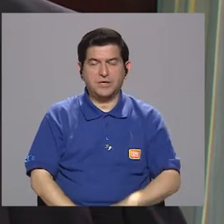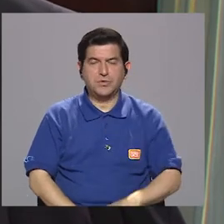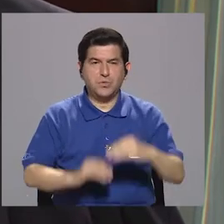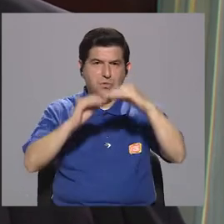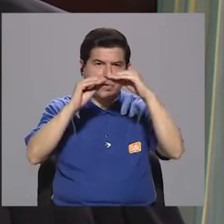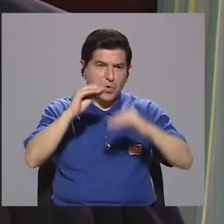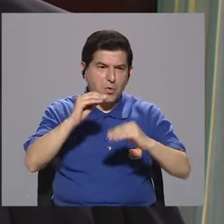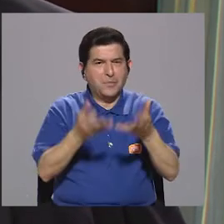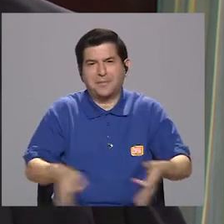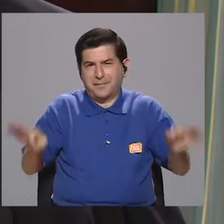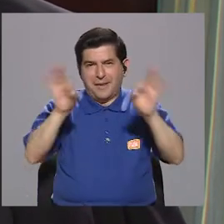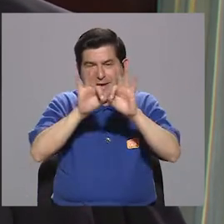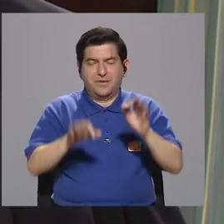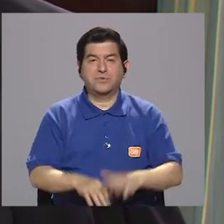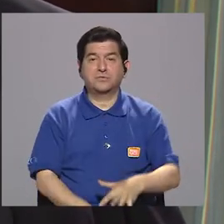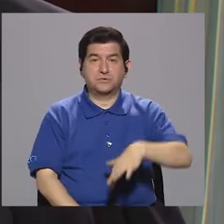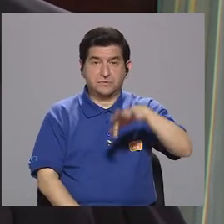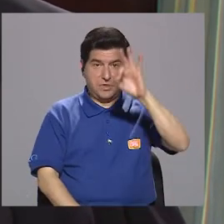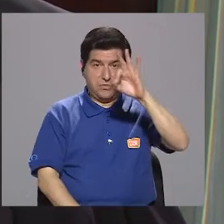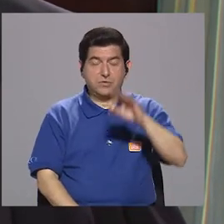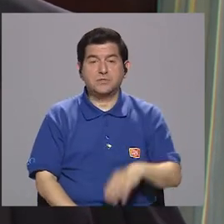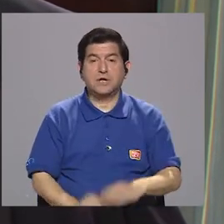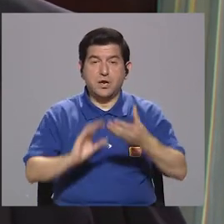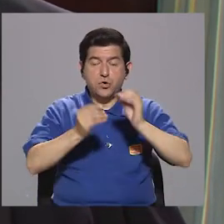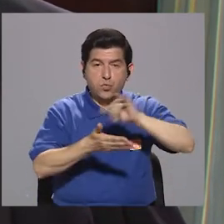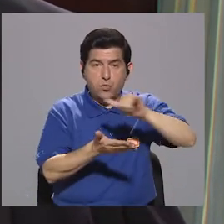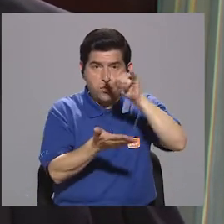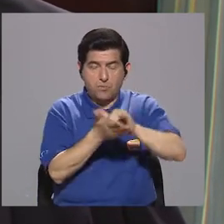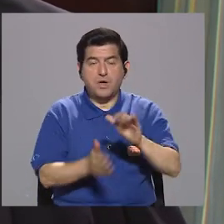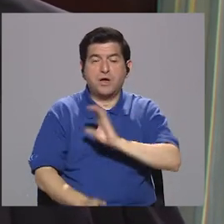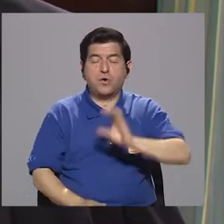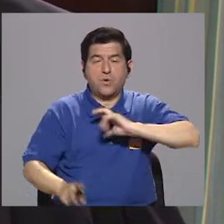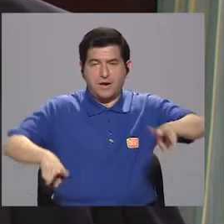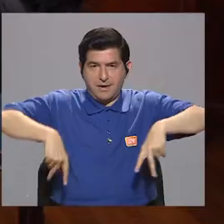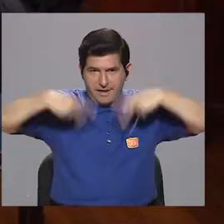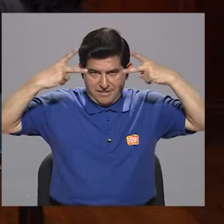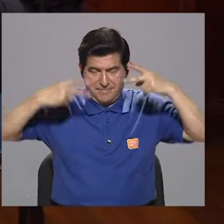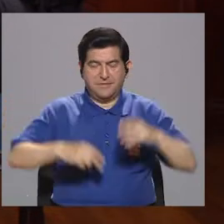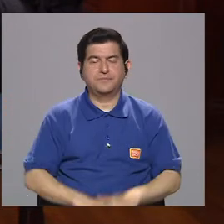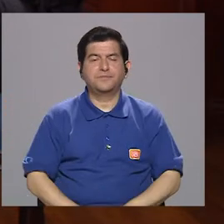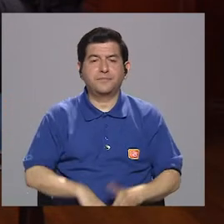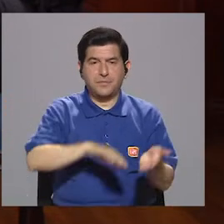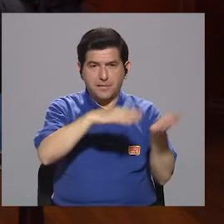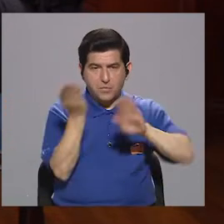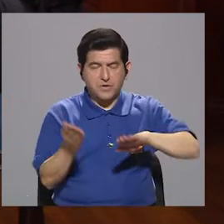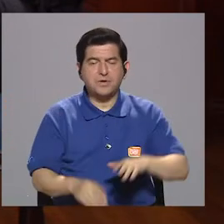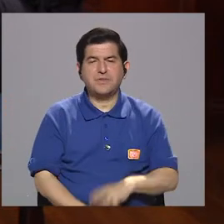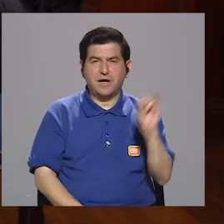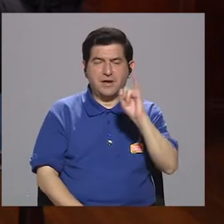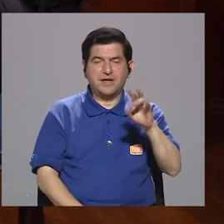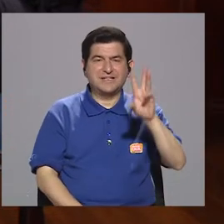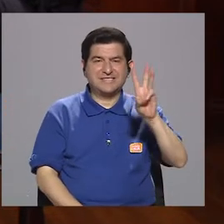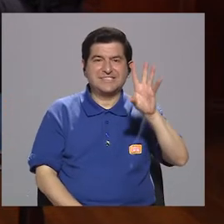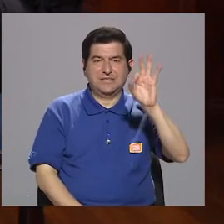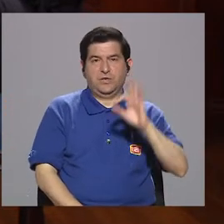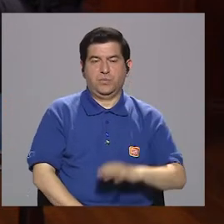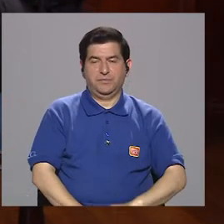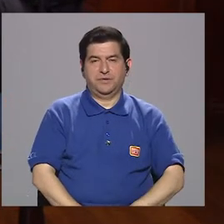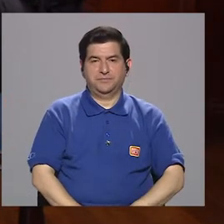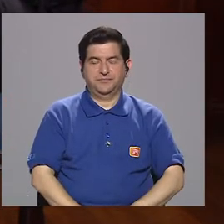lo menos destacado, nos encontramos que los números de San José en calidad de vida son estos, don Johnny. mortalidad por infecciones 69,